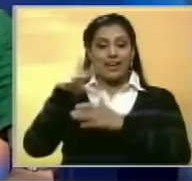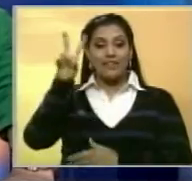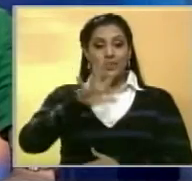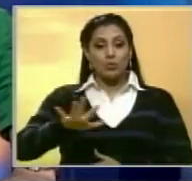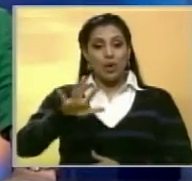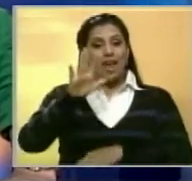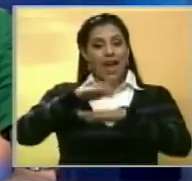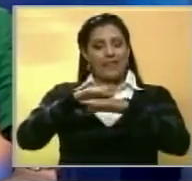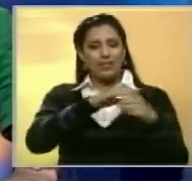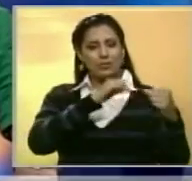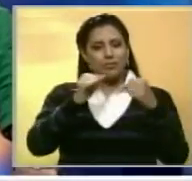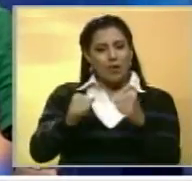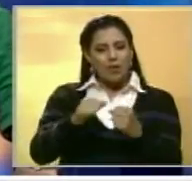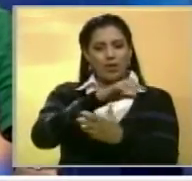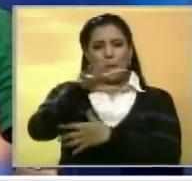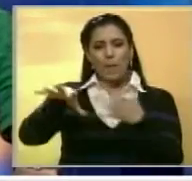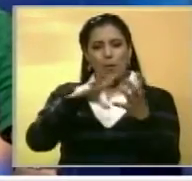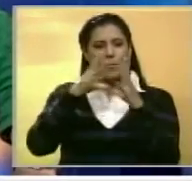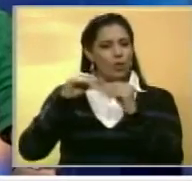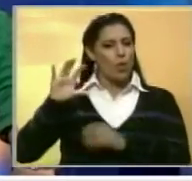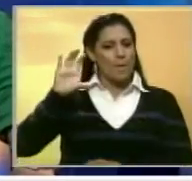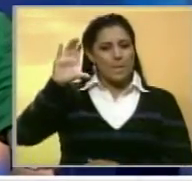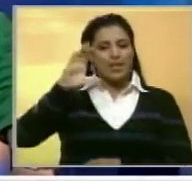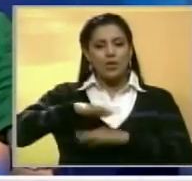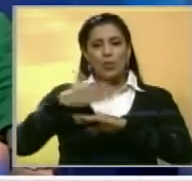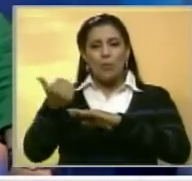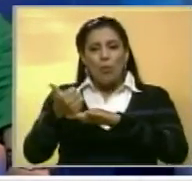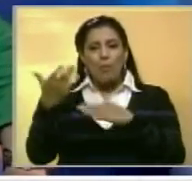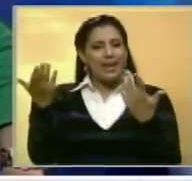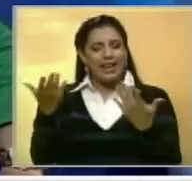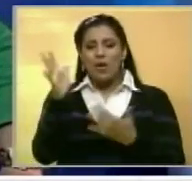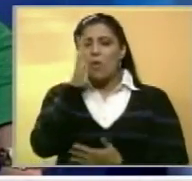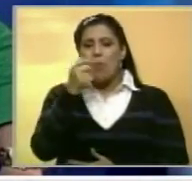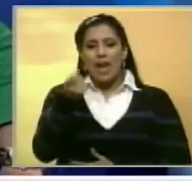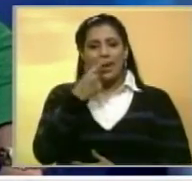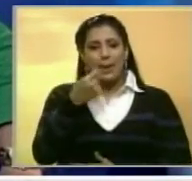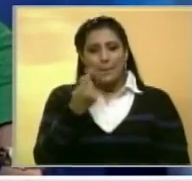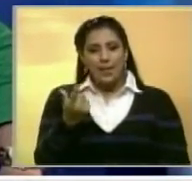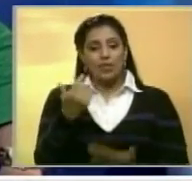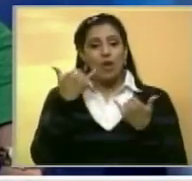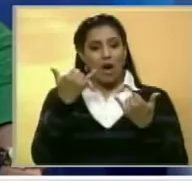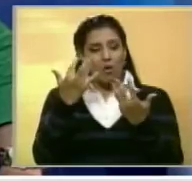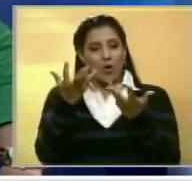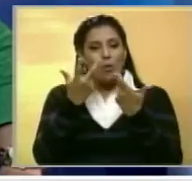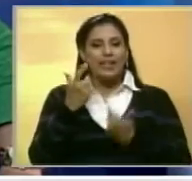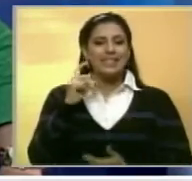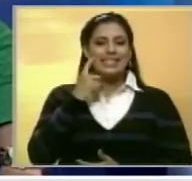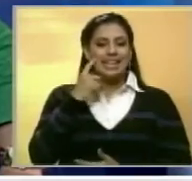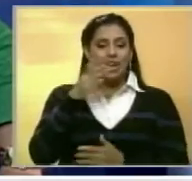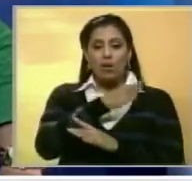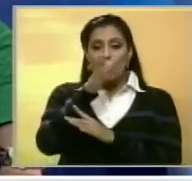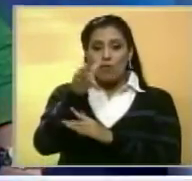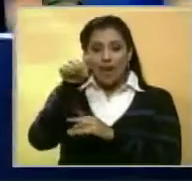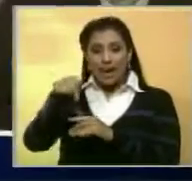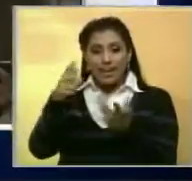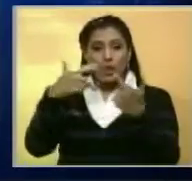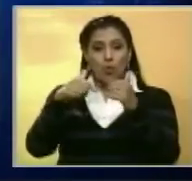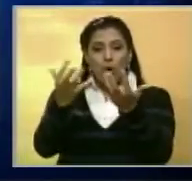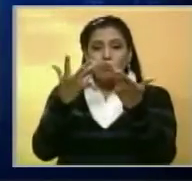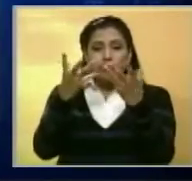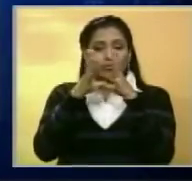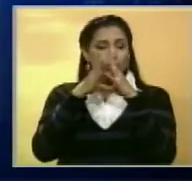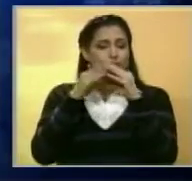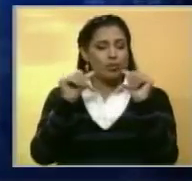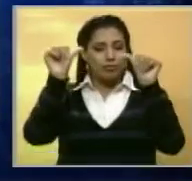anunció que se ha intensificado la crisis en todo el país como consecuencia de la carencia de medicamentos. Santiago Gutiérrez se encuentra en vivo y directo y nos